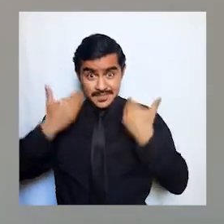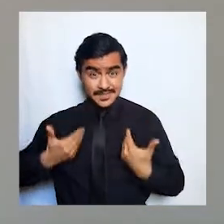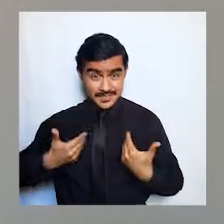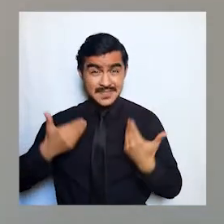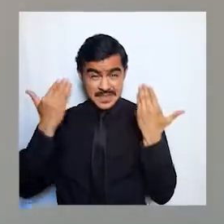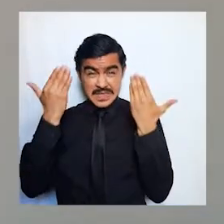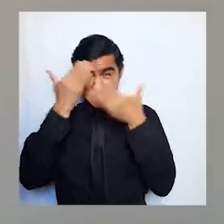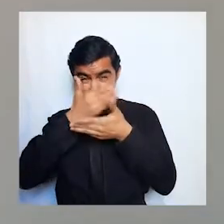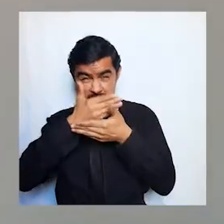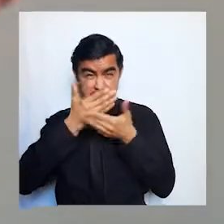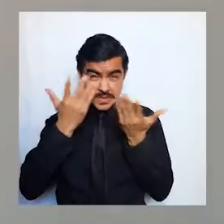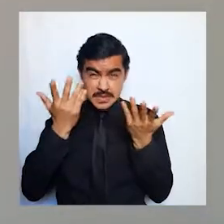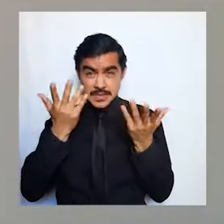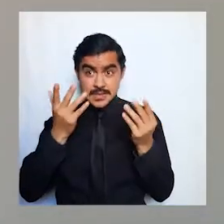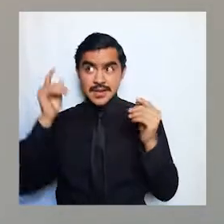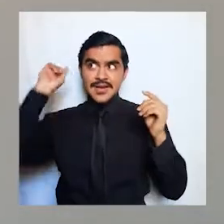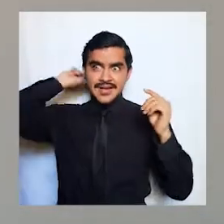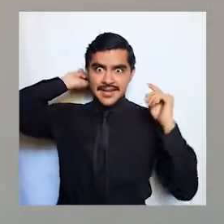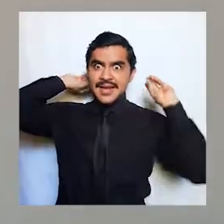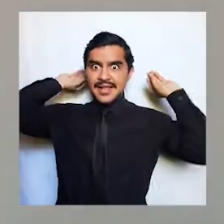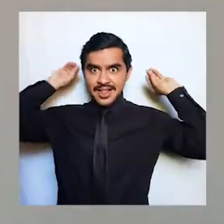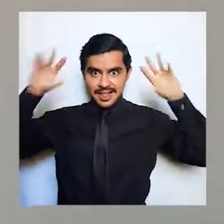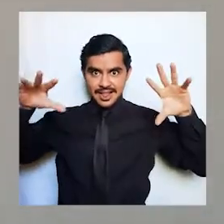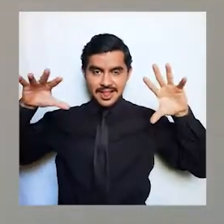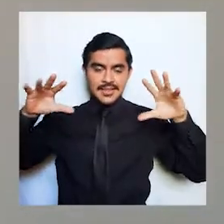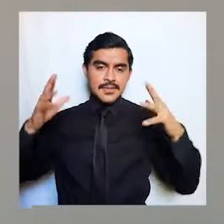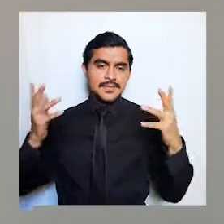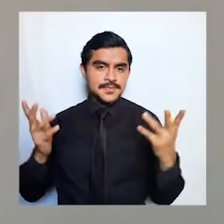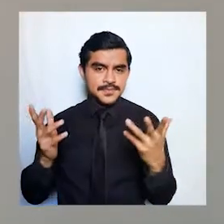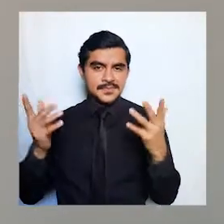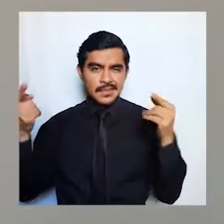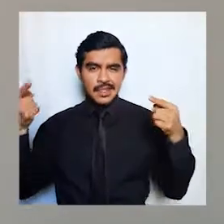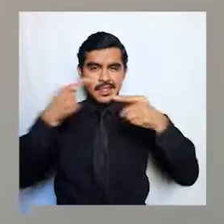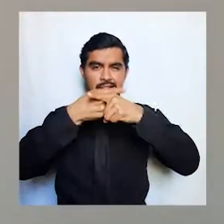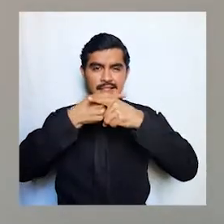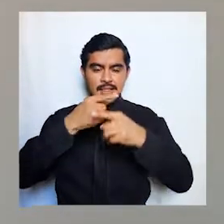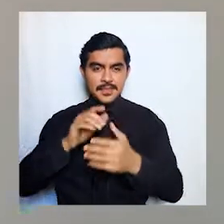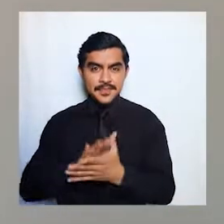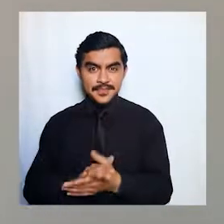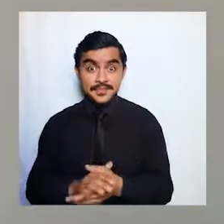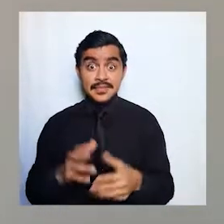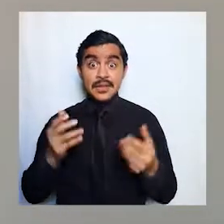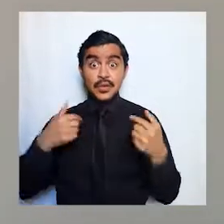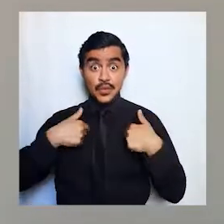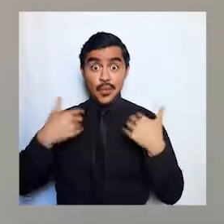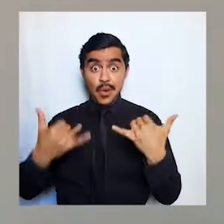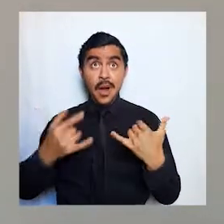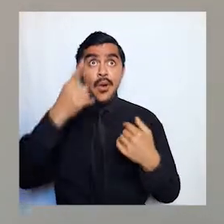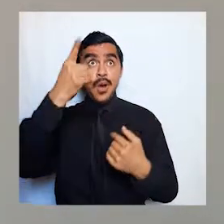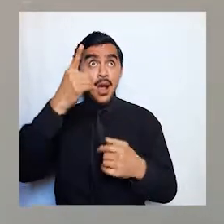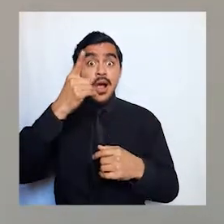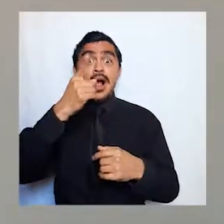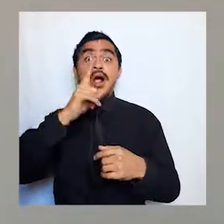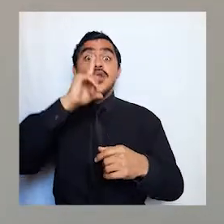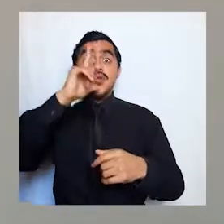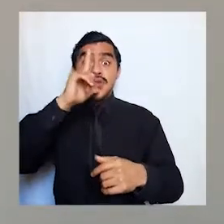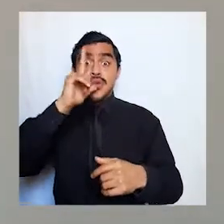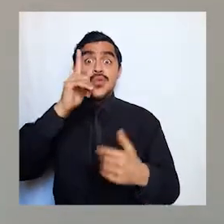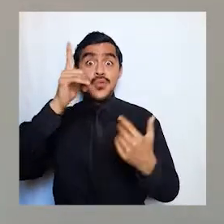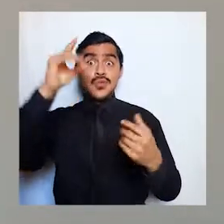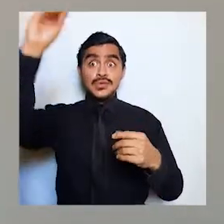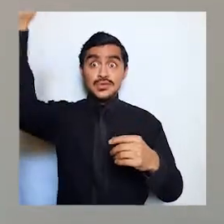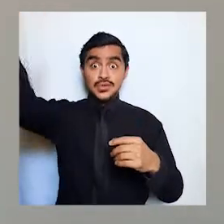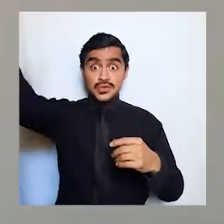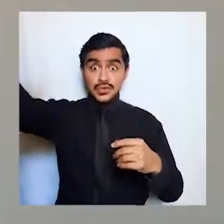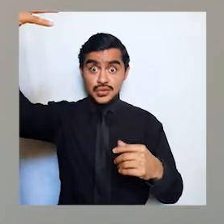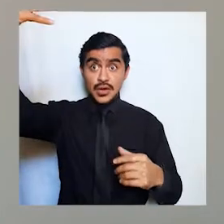seguramente oscura y claro el fondo como yo estoy frente a la luz natural es decir que me está dando el